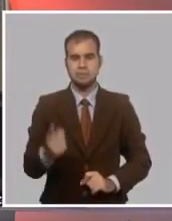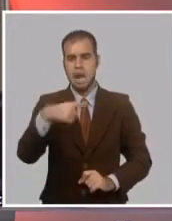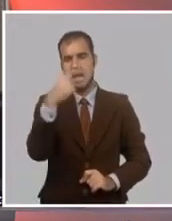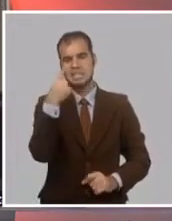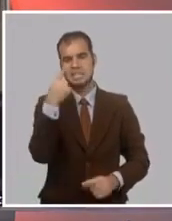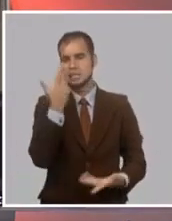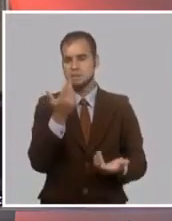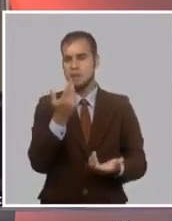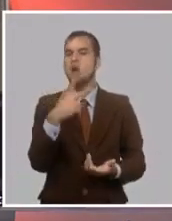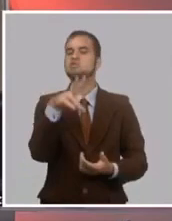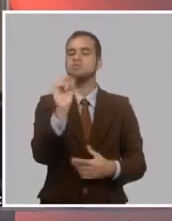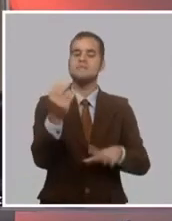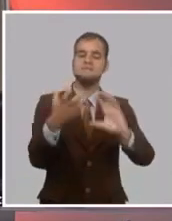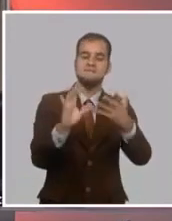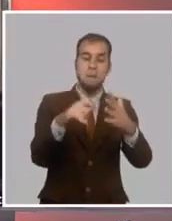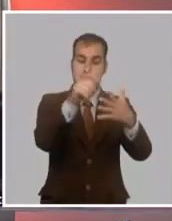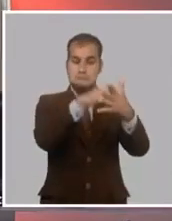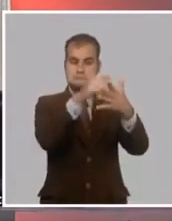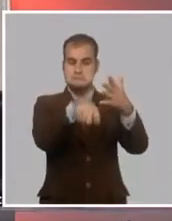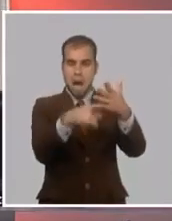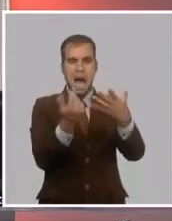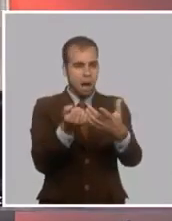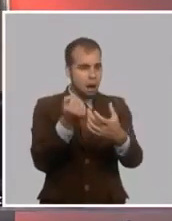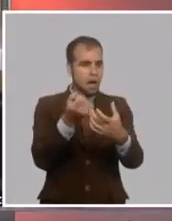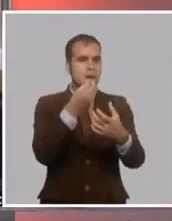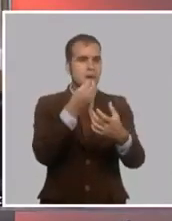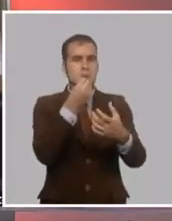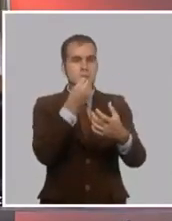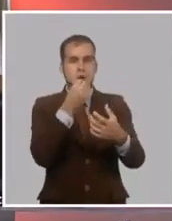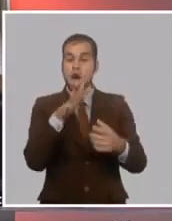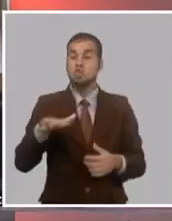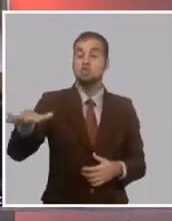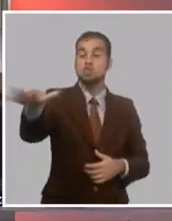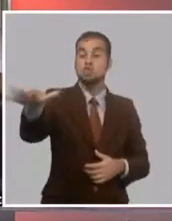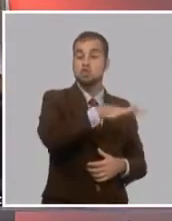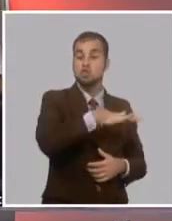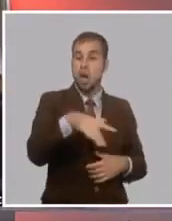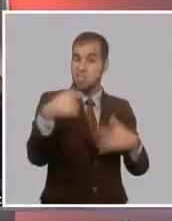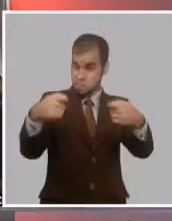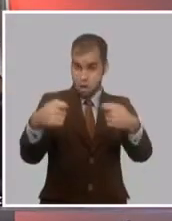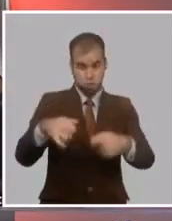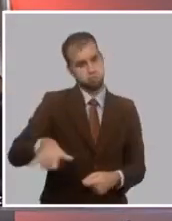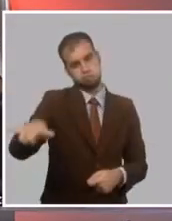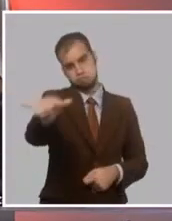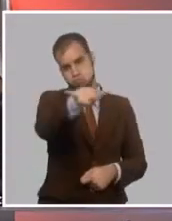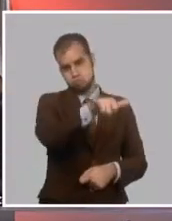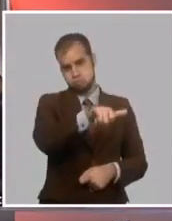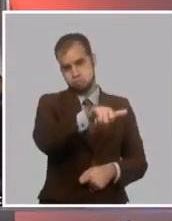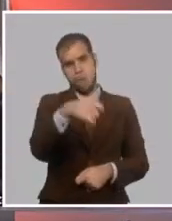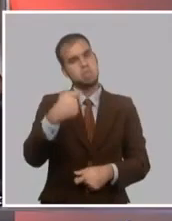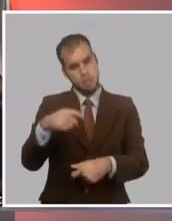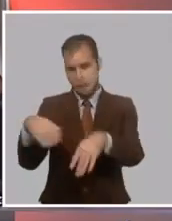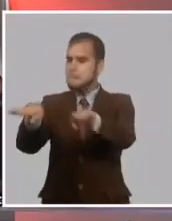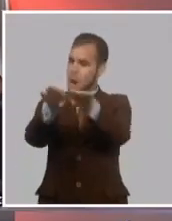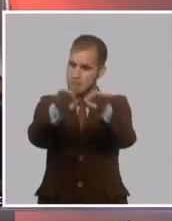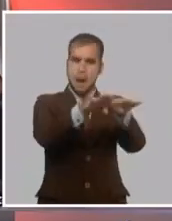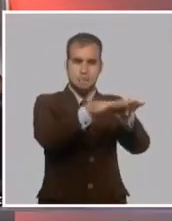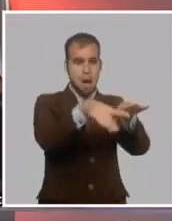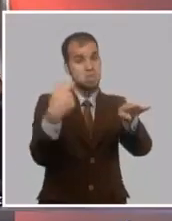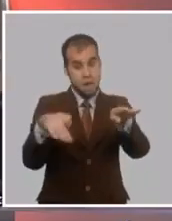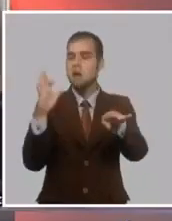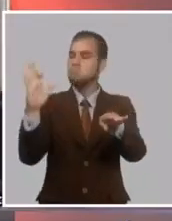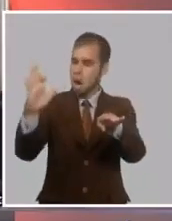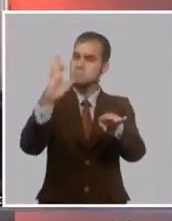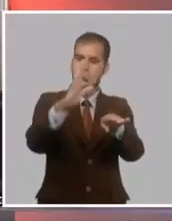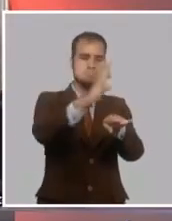votación sobre la base de que todos tienen similares derechos. Y estos hay que tienen que ser respetados. Por eso, y